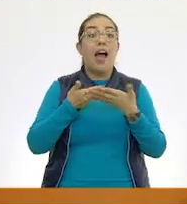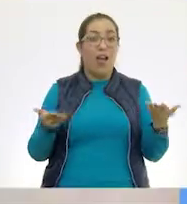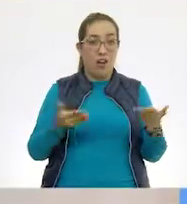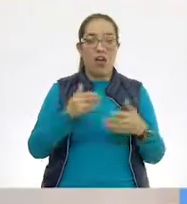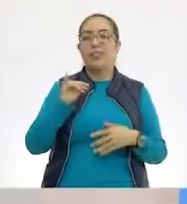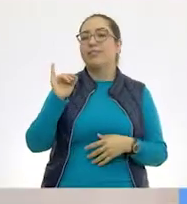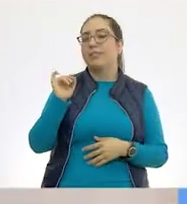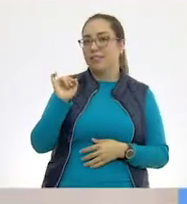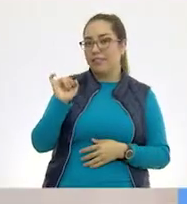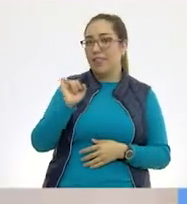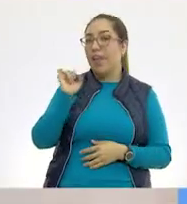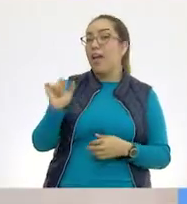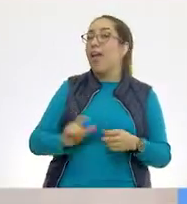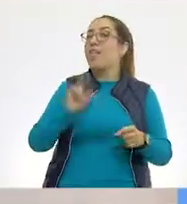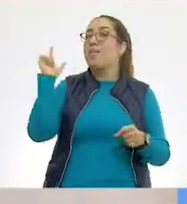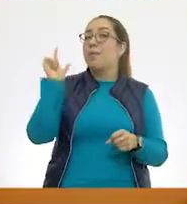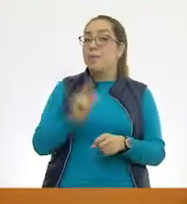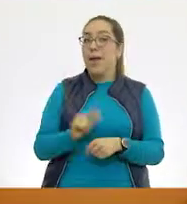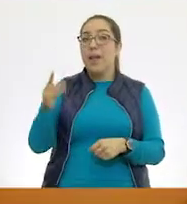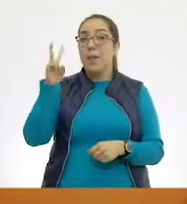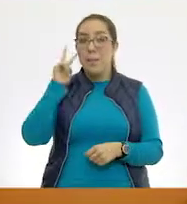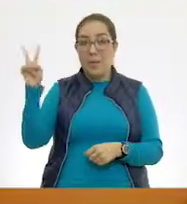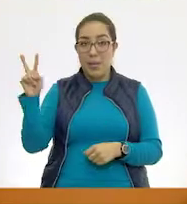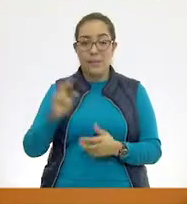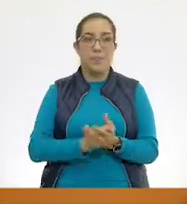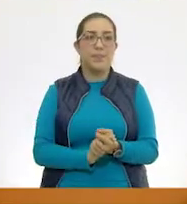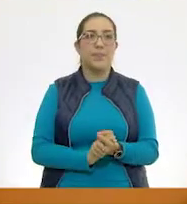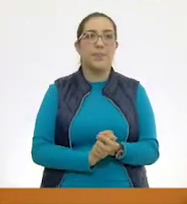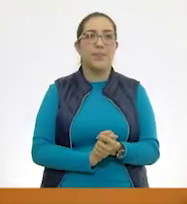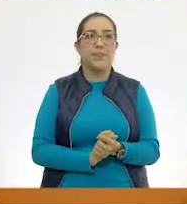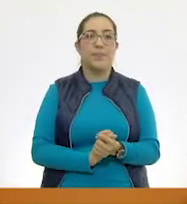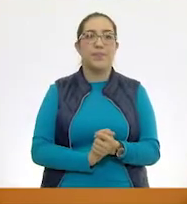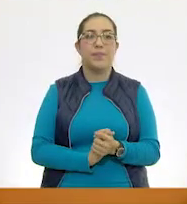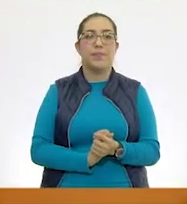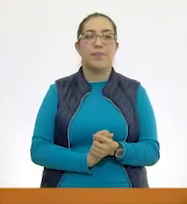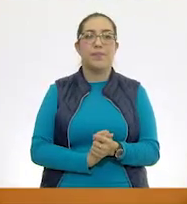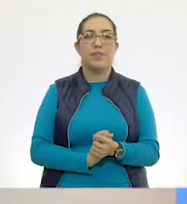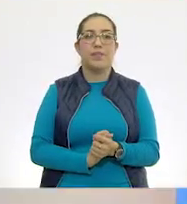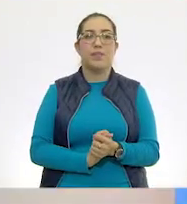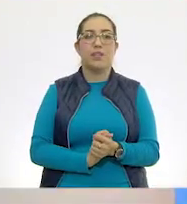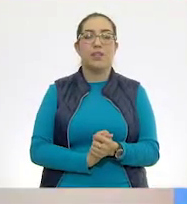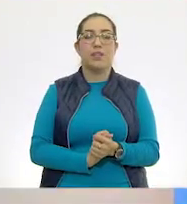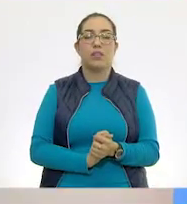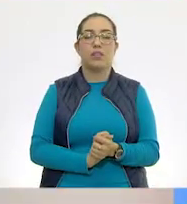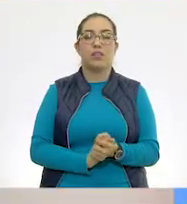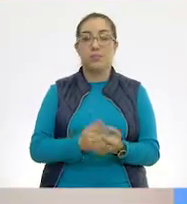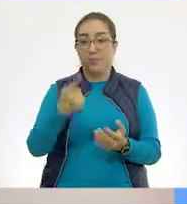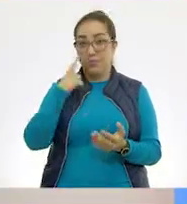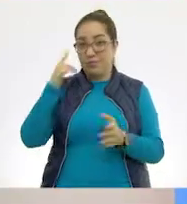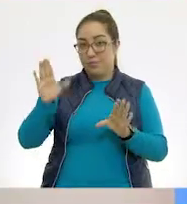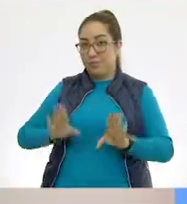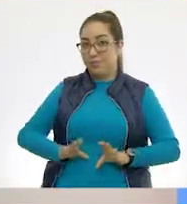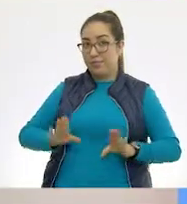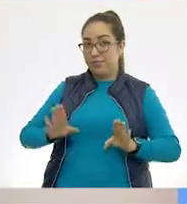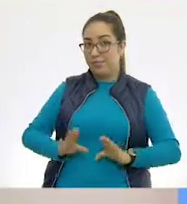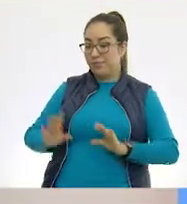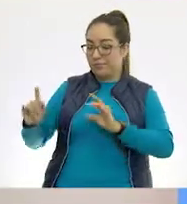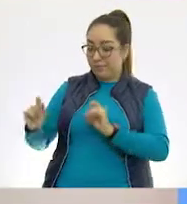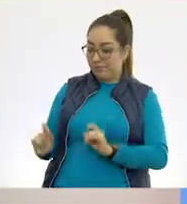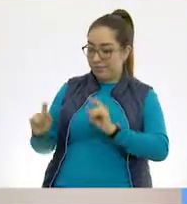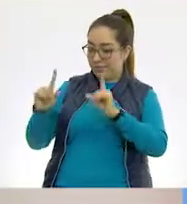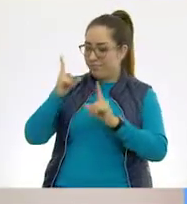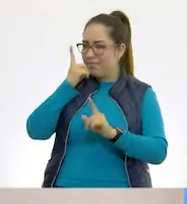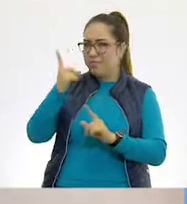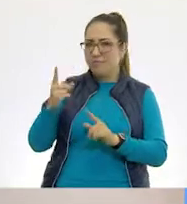pasar a ver a los animales. A ver, veámoslos. Vamos a ver otra característica en pantalla que nos va a decir